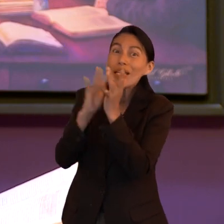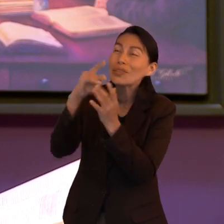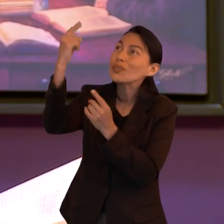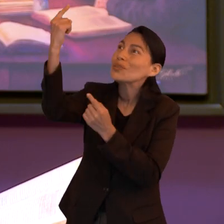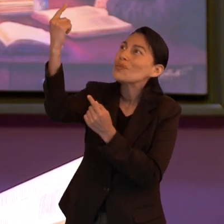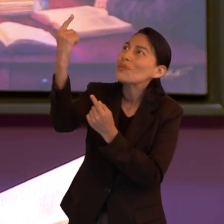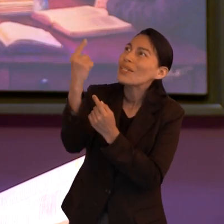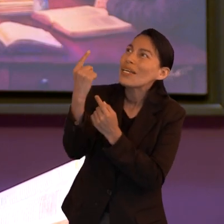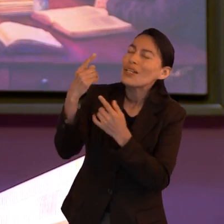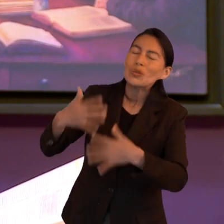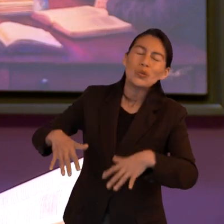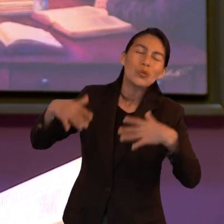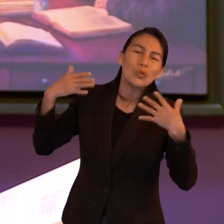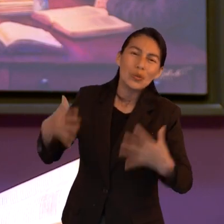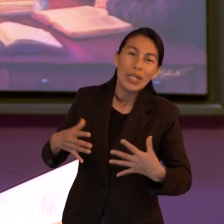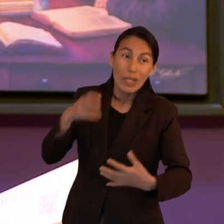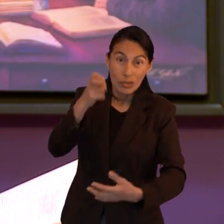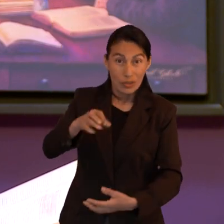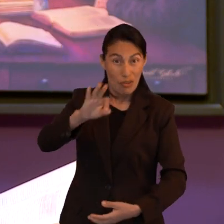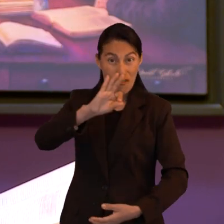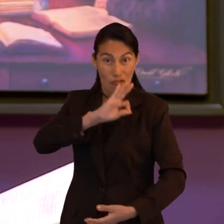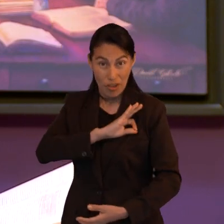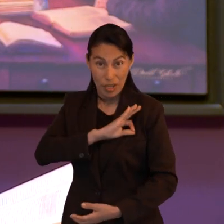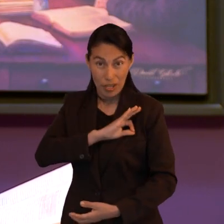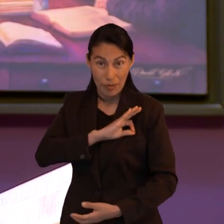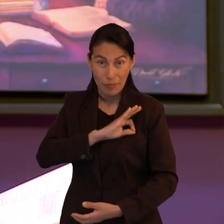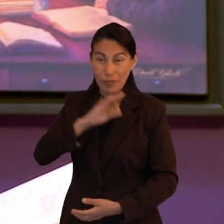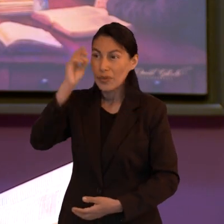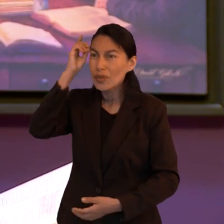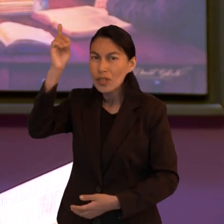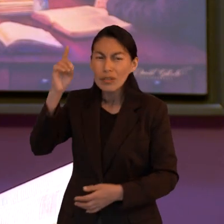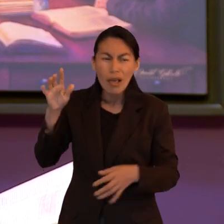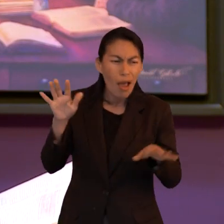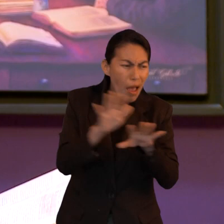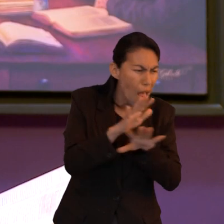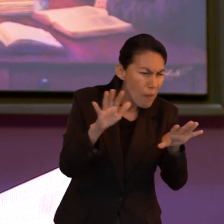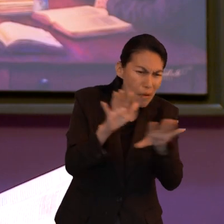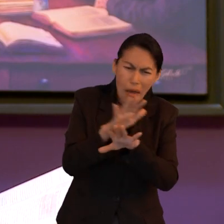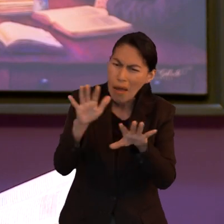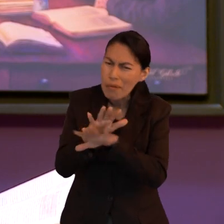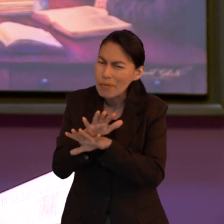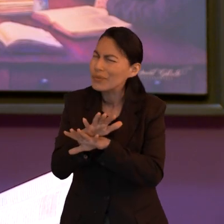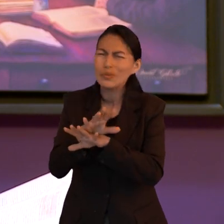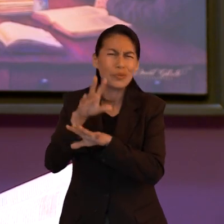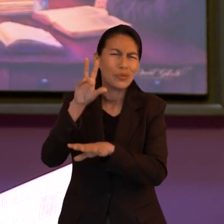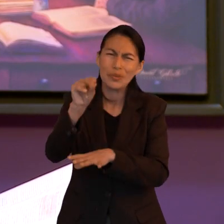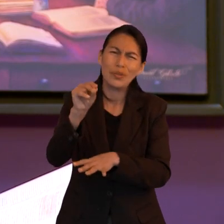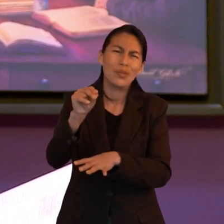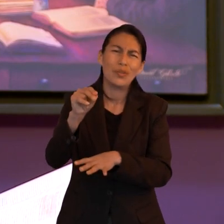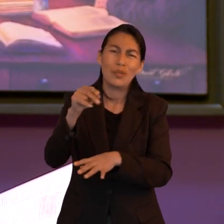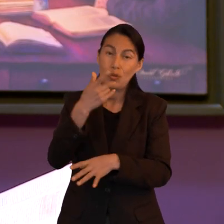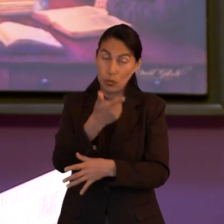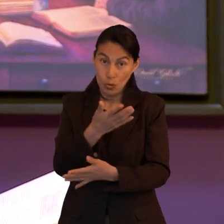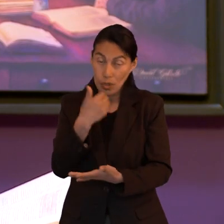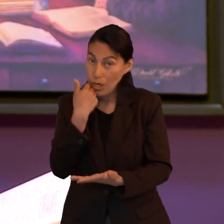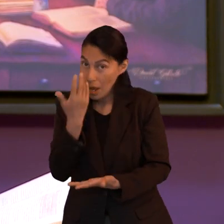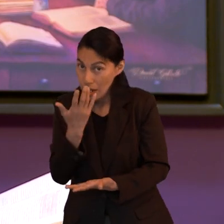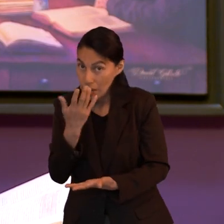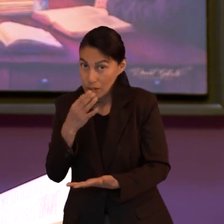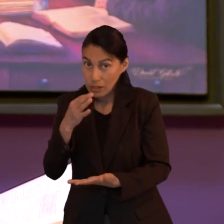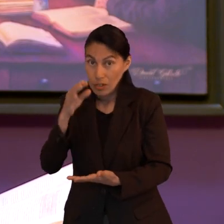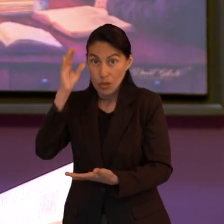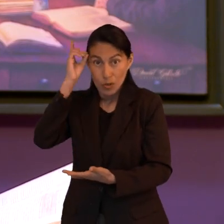venida de Jesús necesitamos tener fe porque dice la lección Dios no cambia Dios